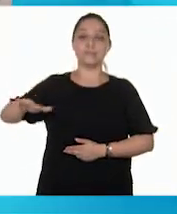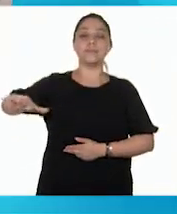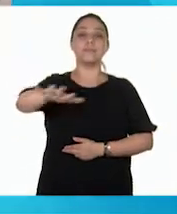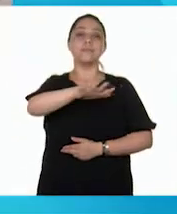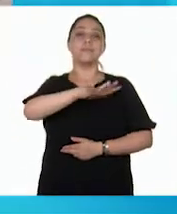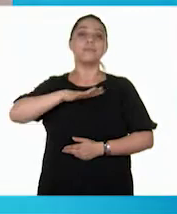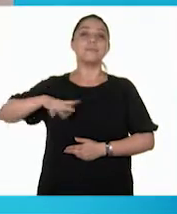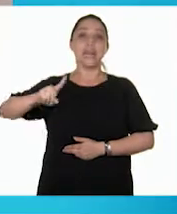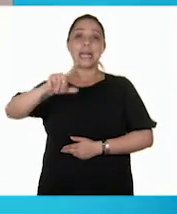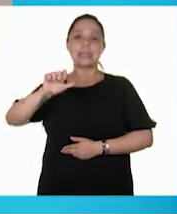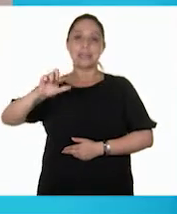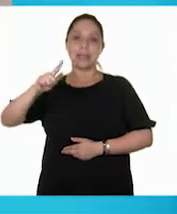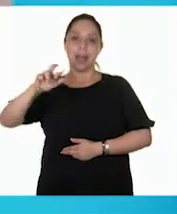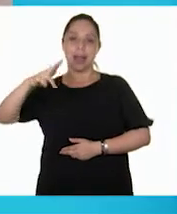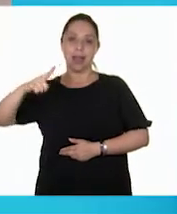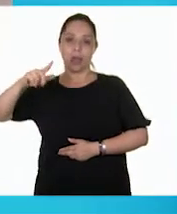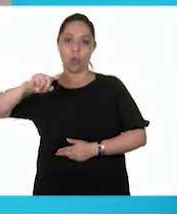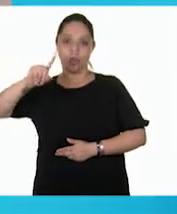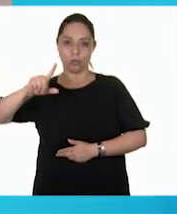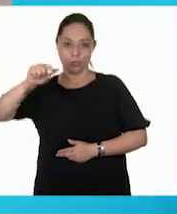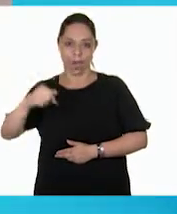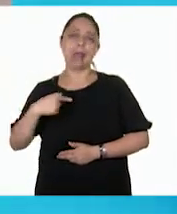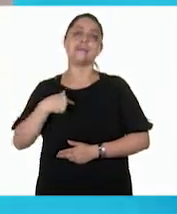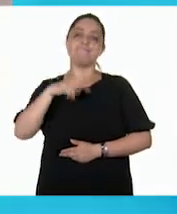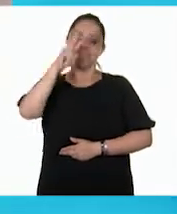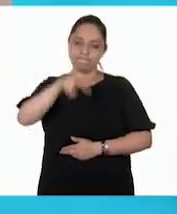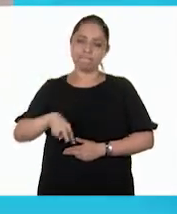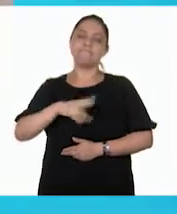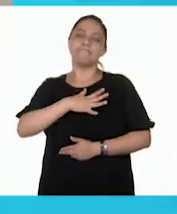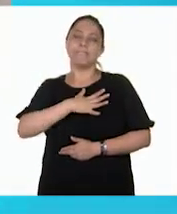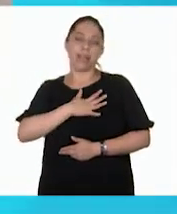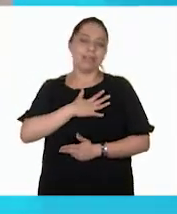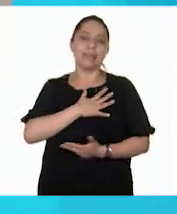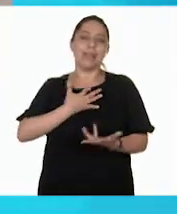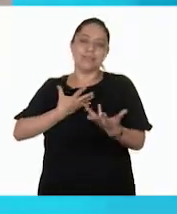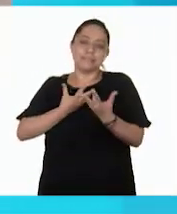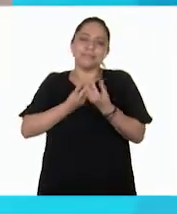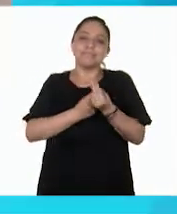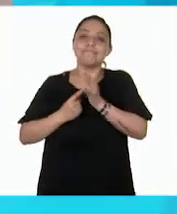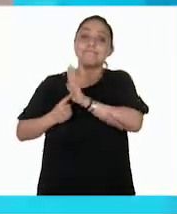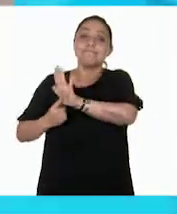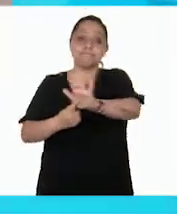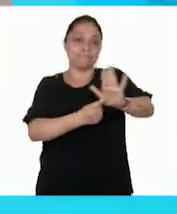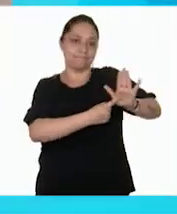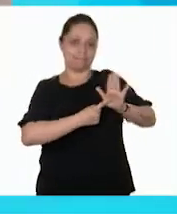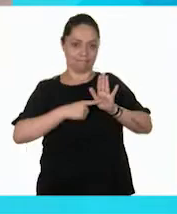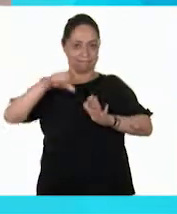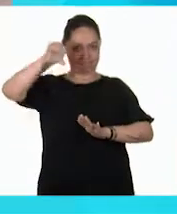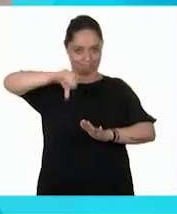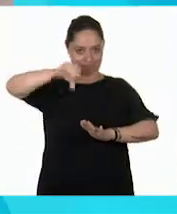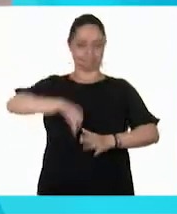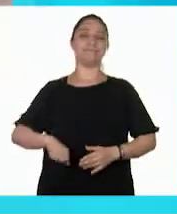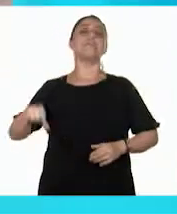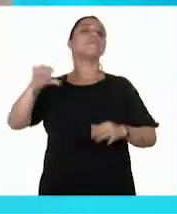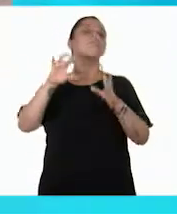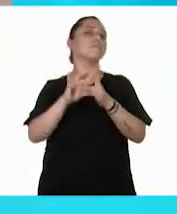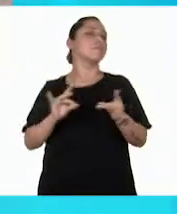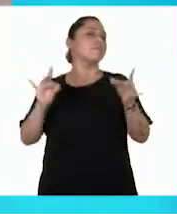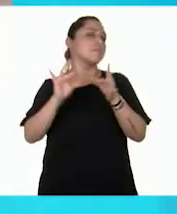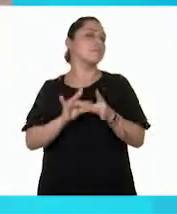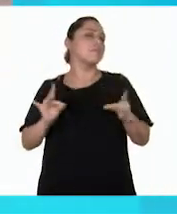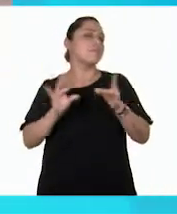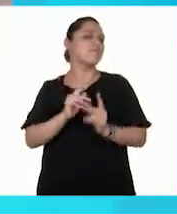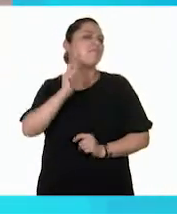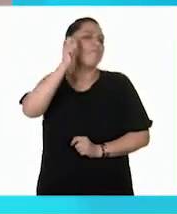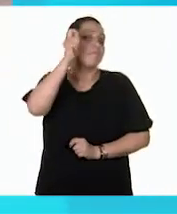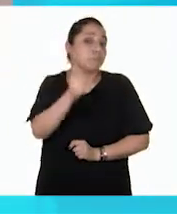Zaragoza. Es un placer para mí poder compartirles la presente cápsula. Pues hoy quiero hablarles sobre